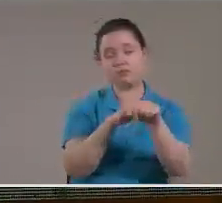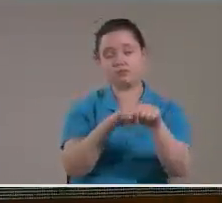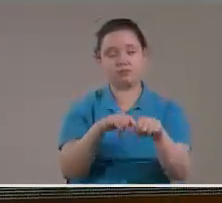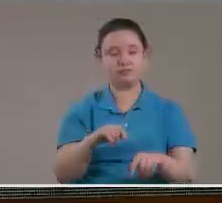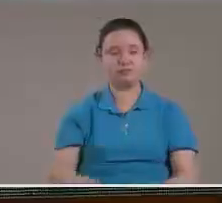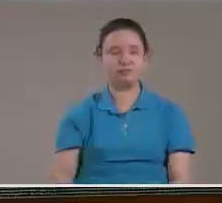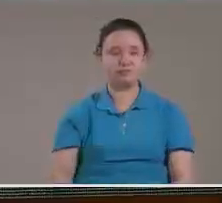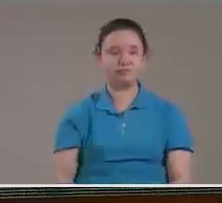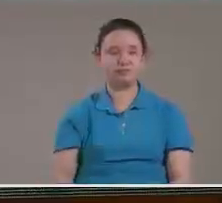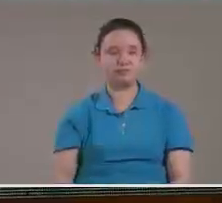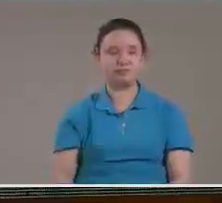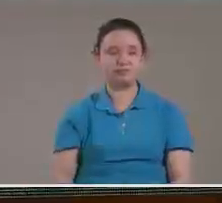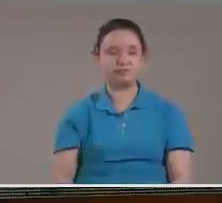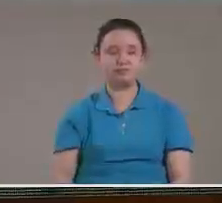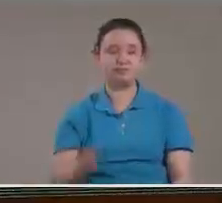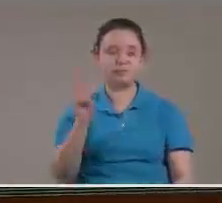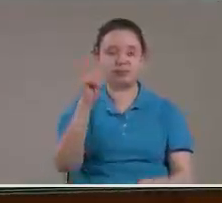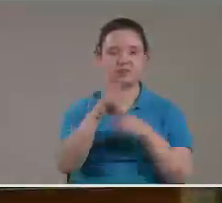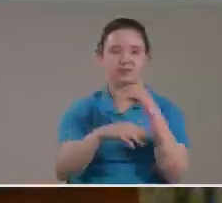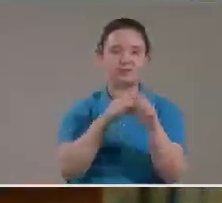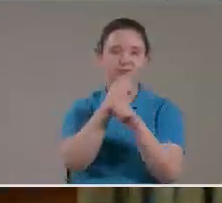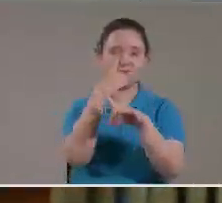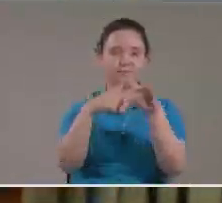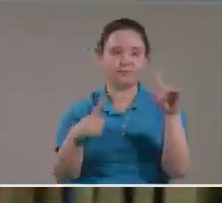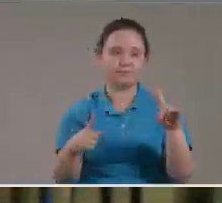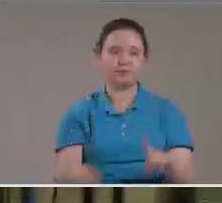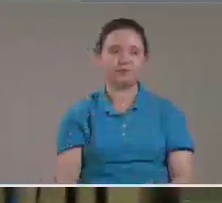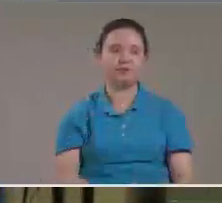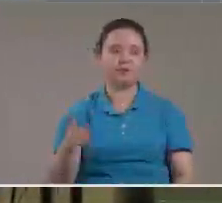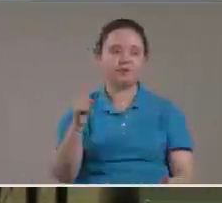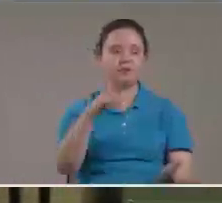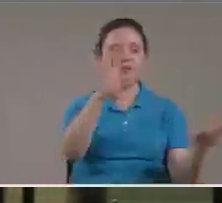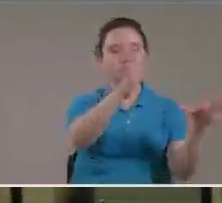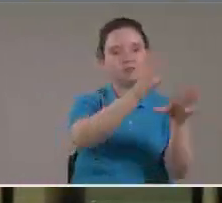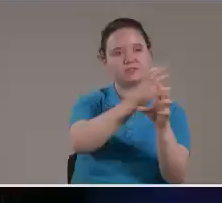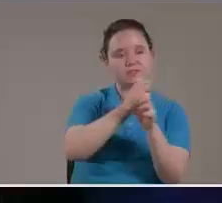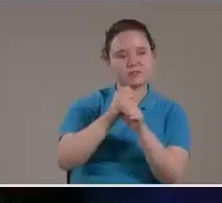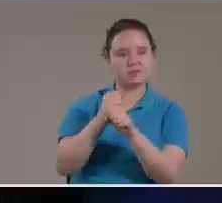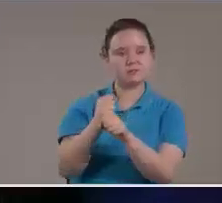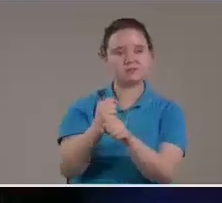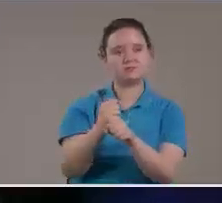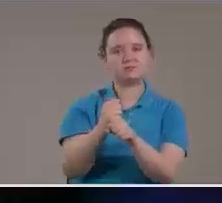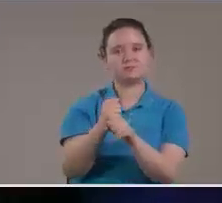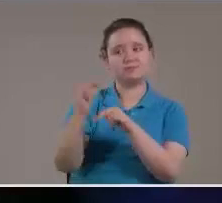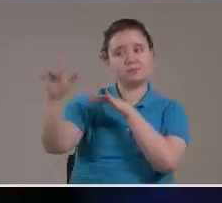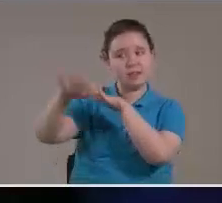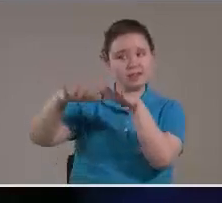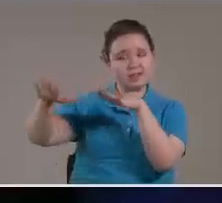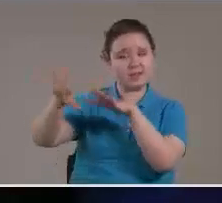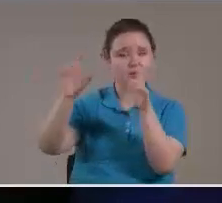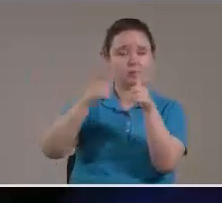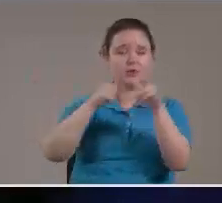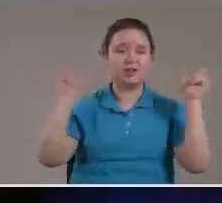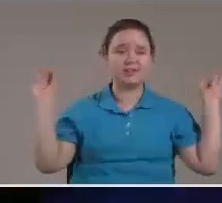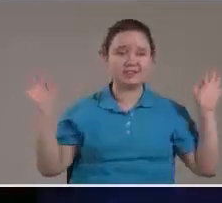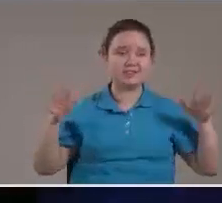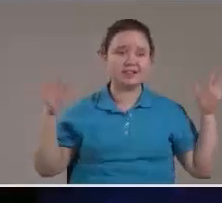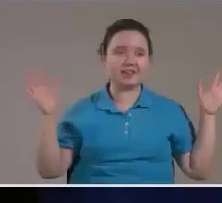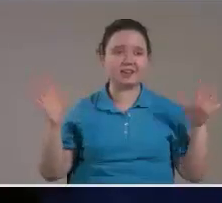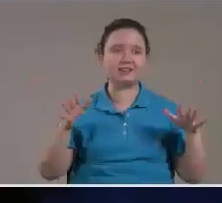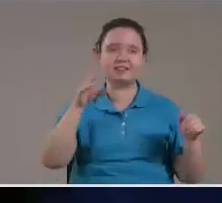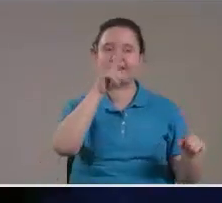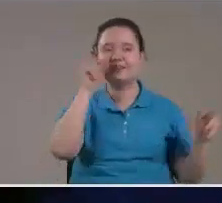tiempo Es decir Tres años y medio ¿Cómo se la llevan Al desierto? Con las dos alas De la gran águila ¿Qué águila? La del